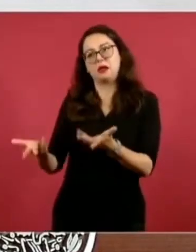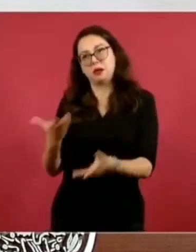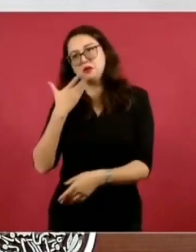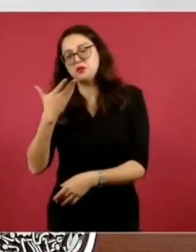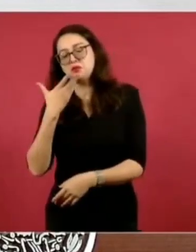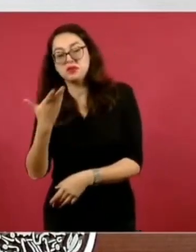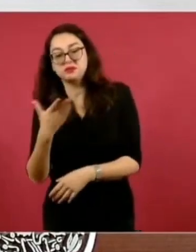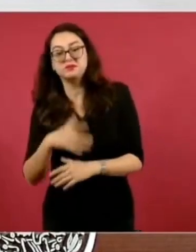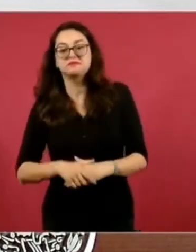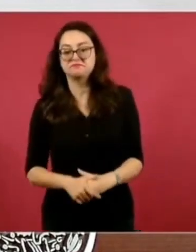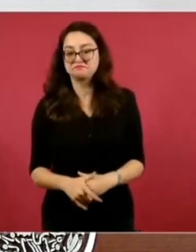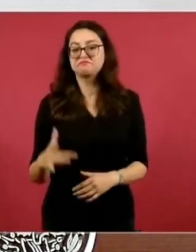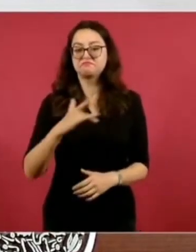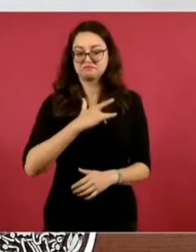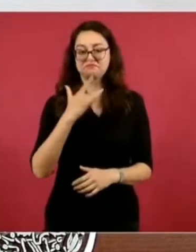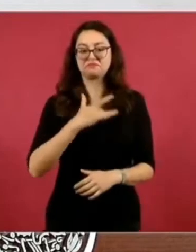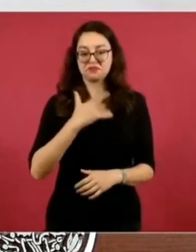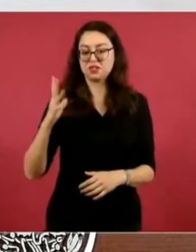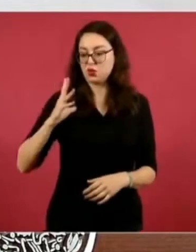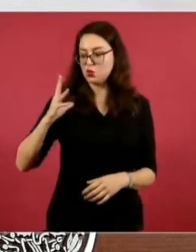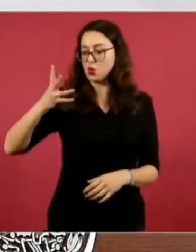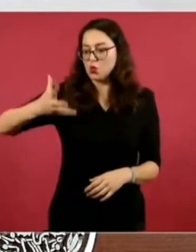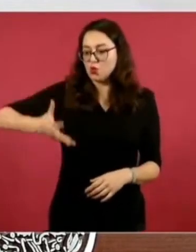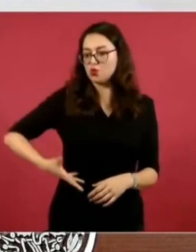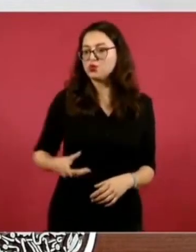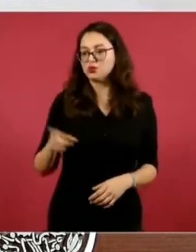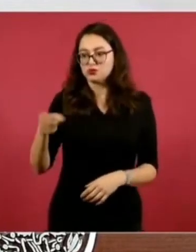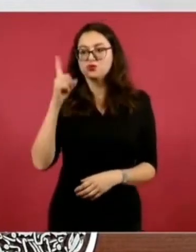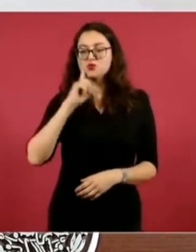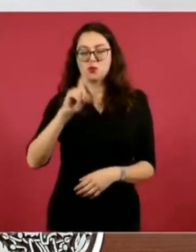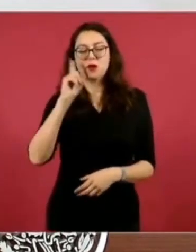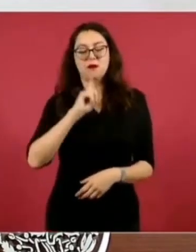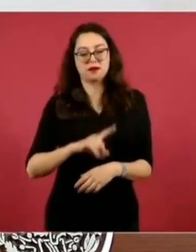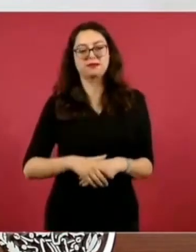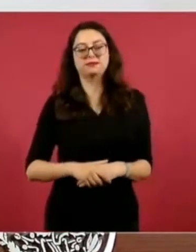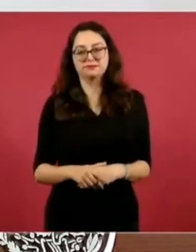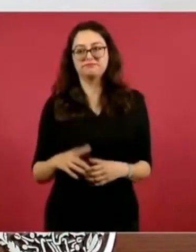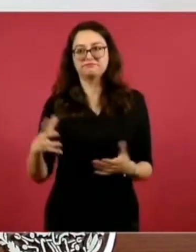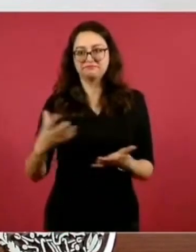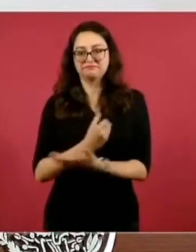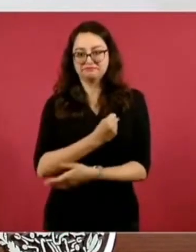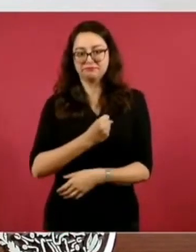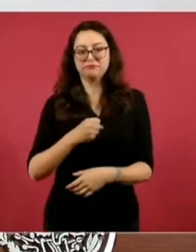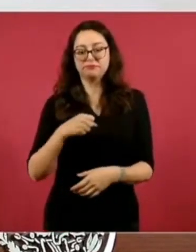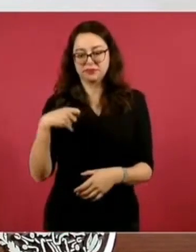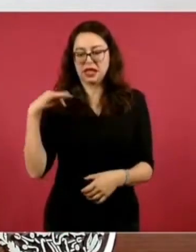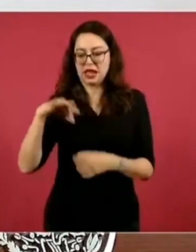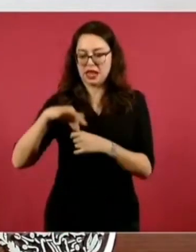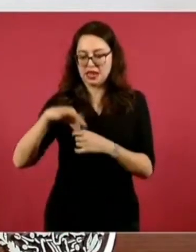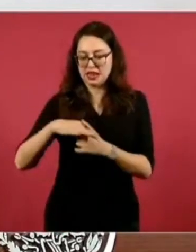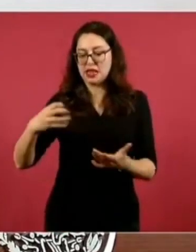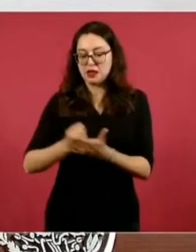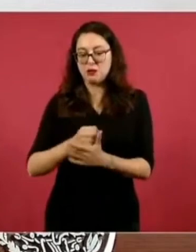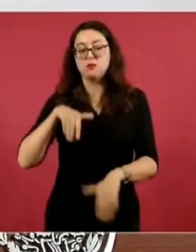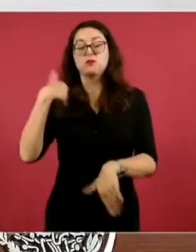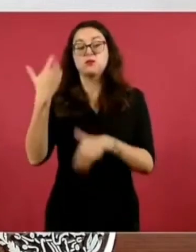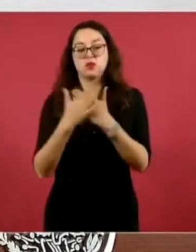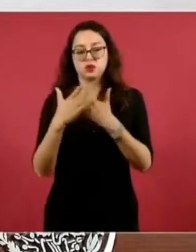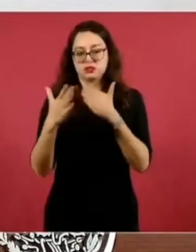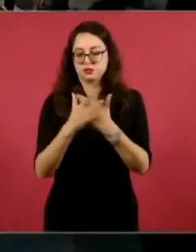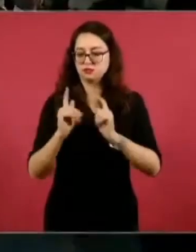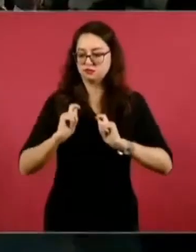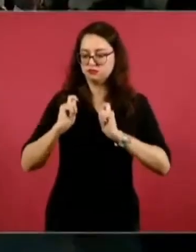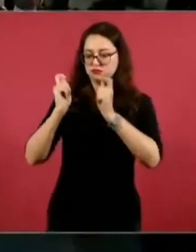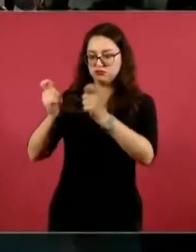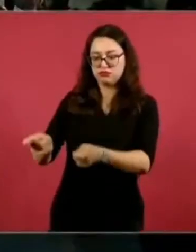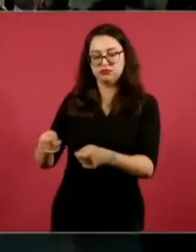presidenta electa y pronto presidenta constitucional. Es todo